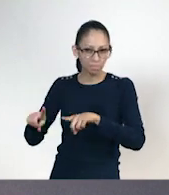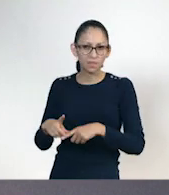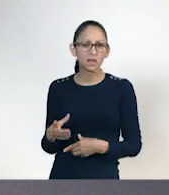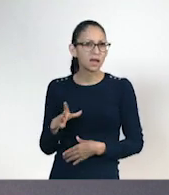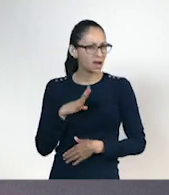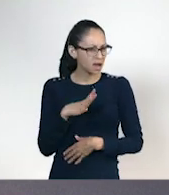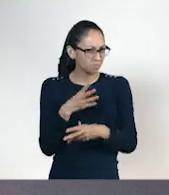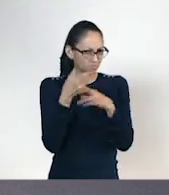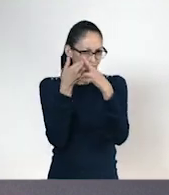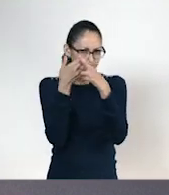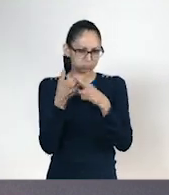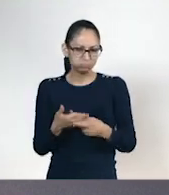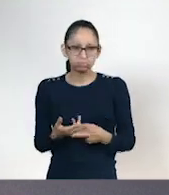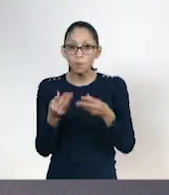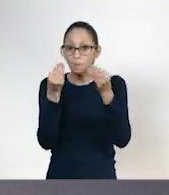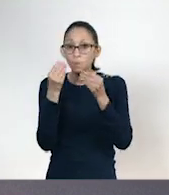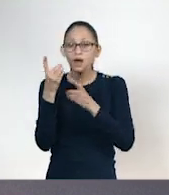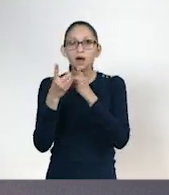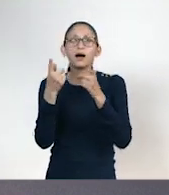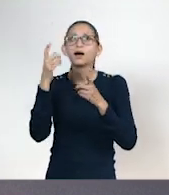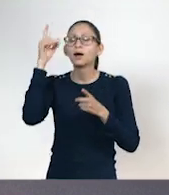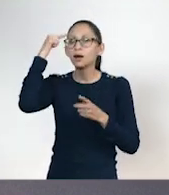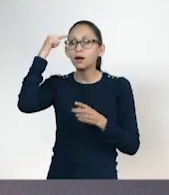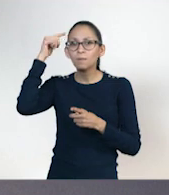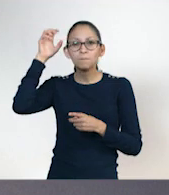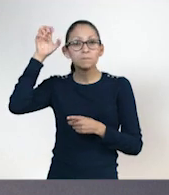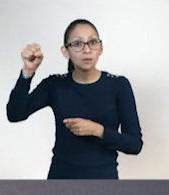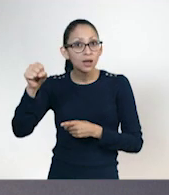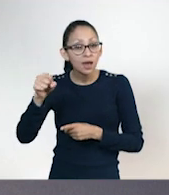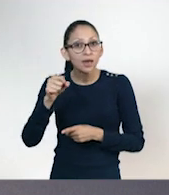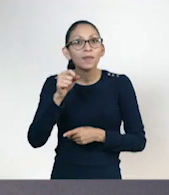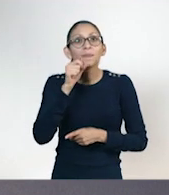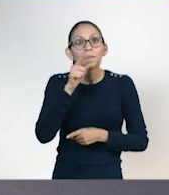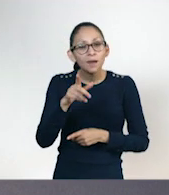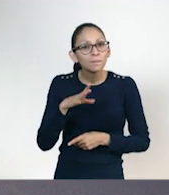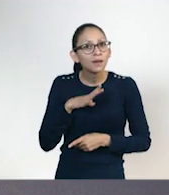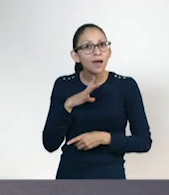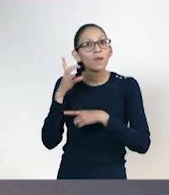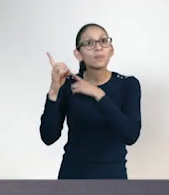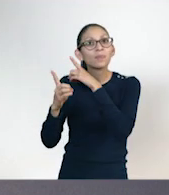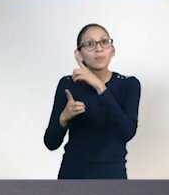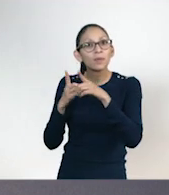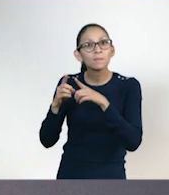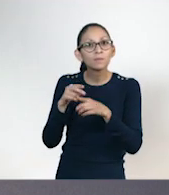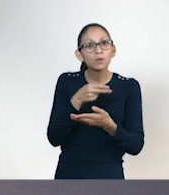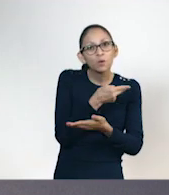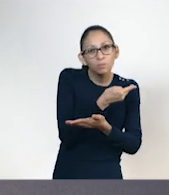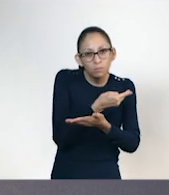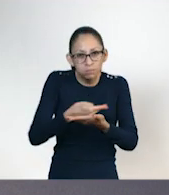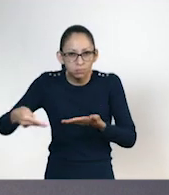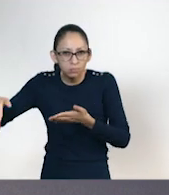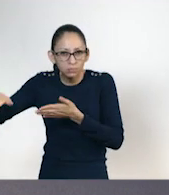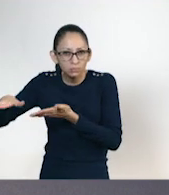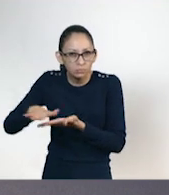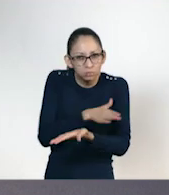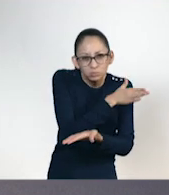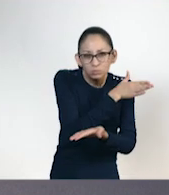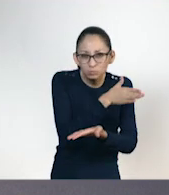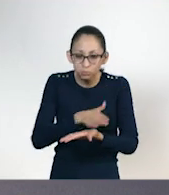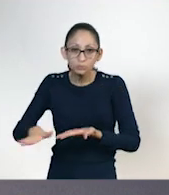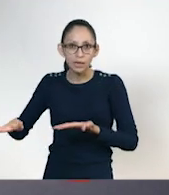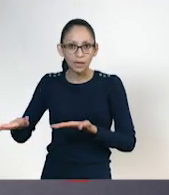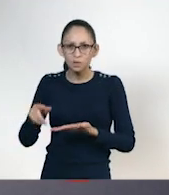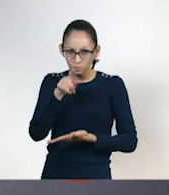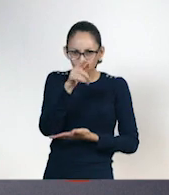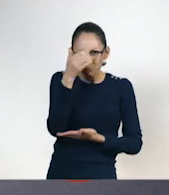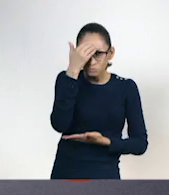Tenemos muchísimos deportes. ¡Ay! ¿Sabes qué? También tenemos unos deportes de deslizamiento. ¿Los conoces? ¡Ah, claro, claro, claro!